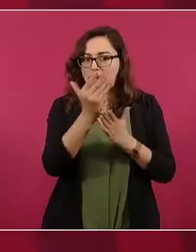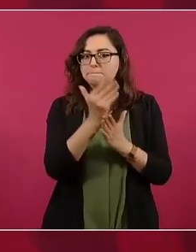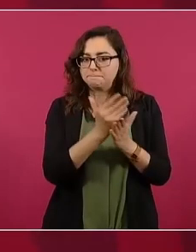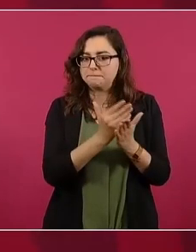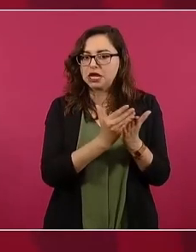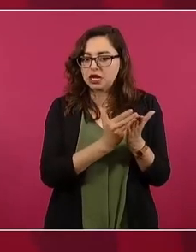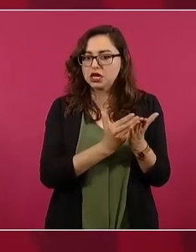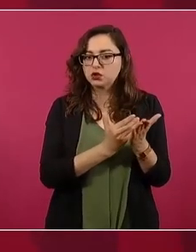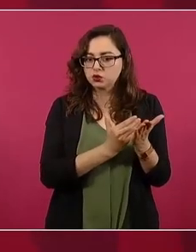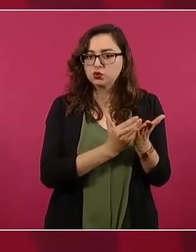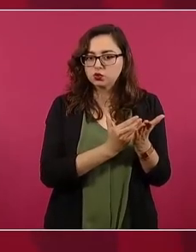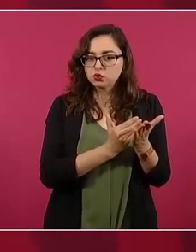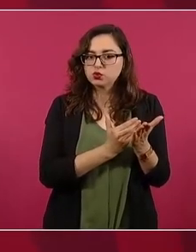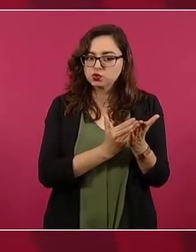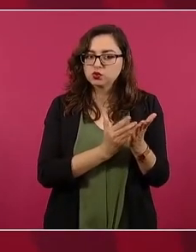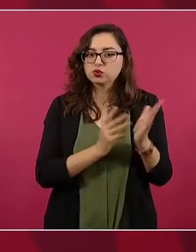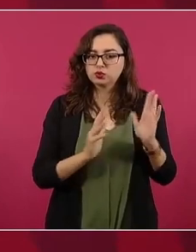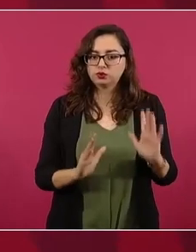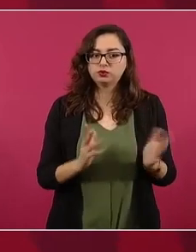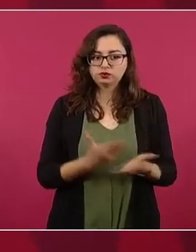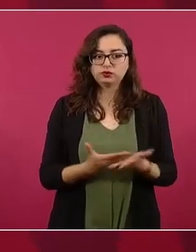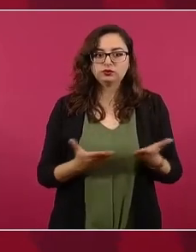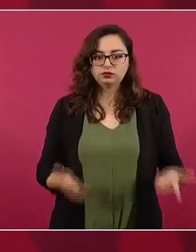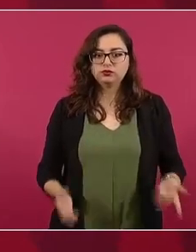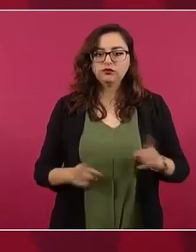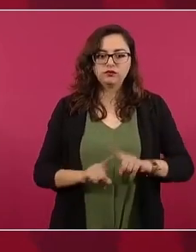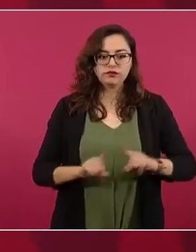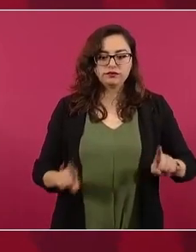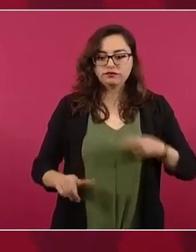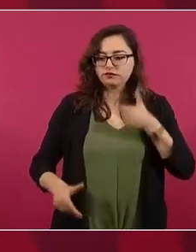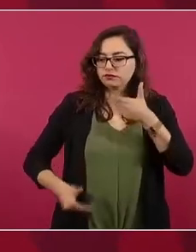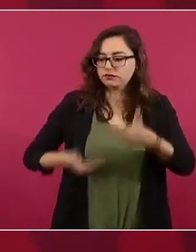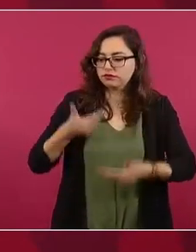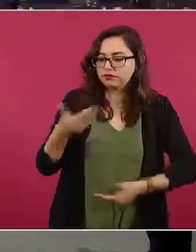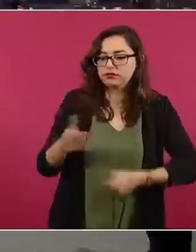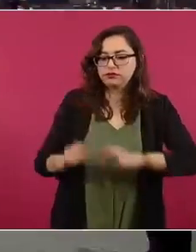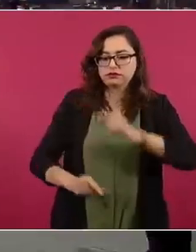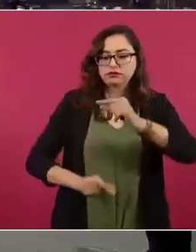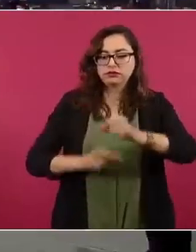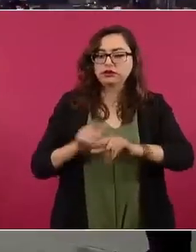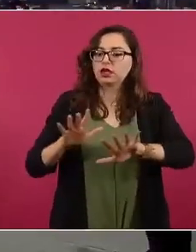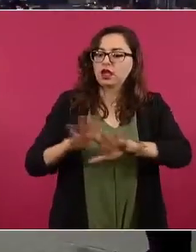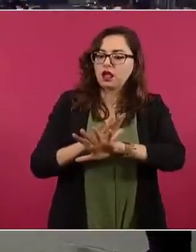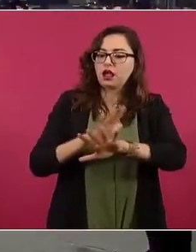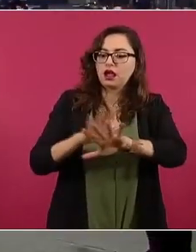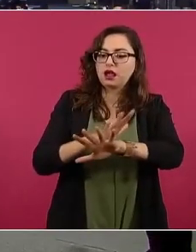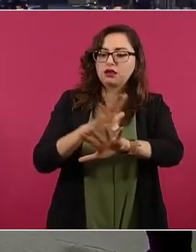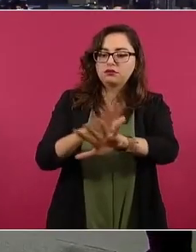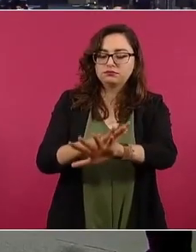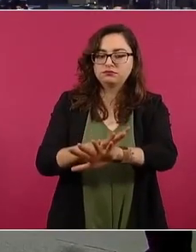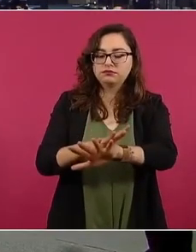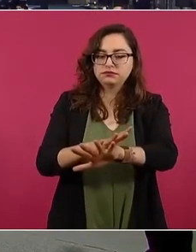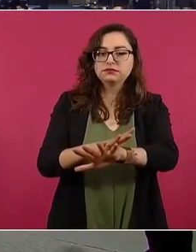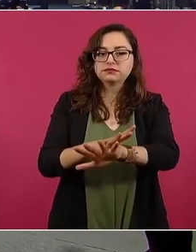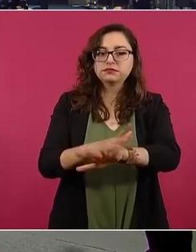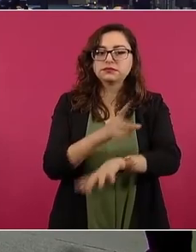ahora es distinto y va cambiando y tiene que seguir cambiando. Pero